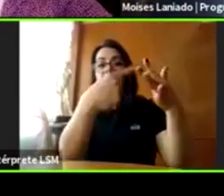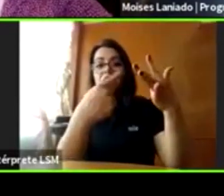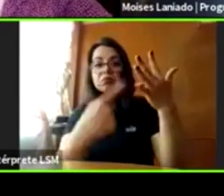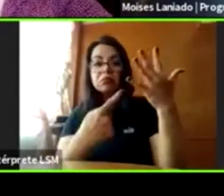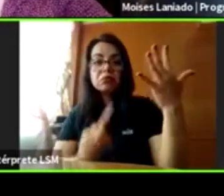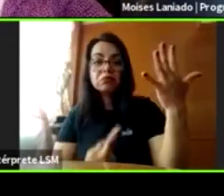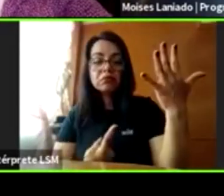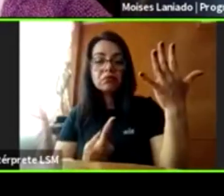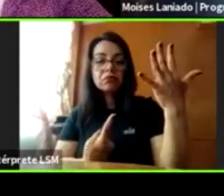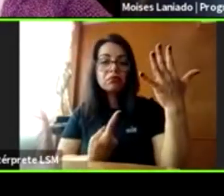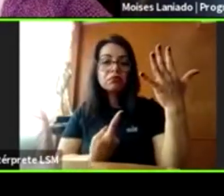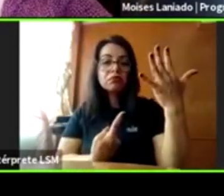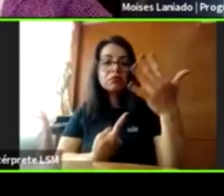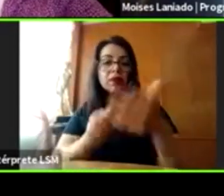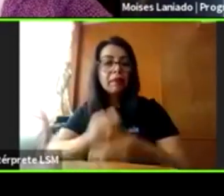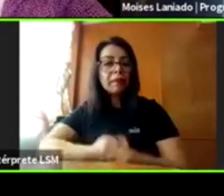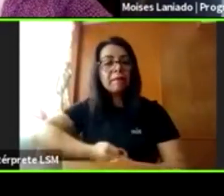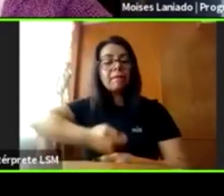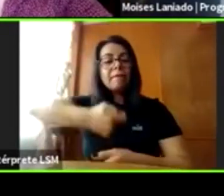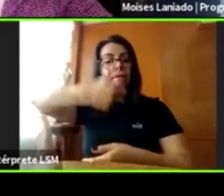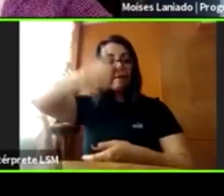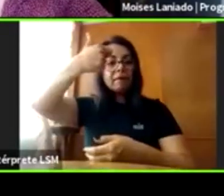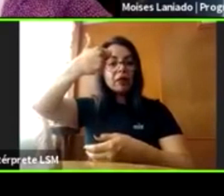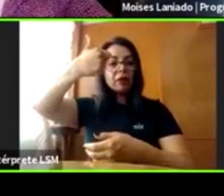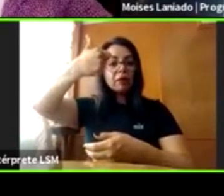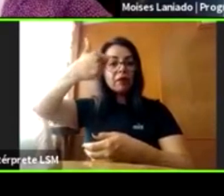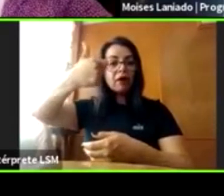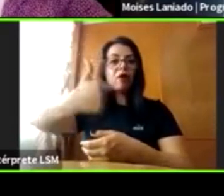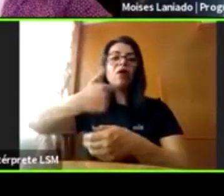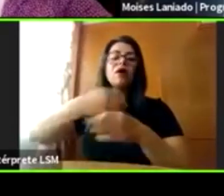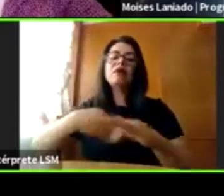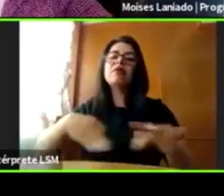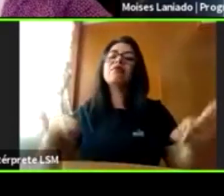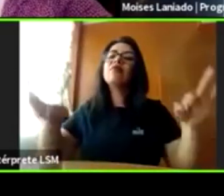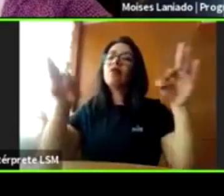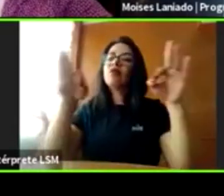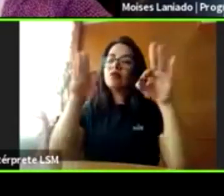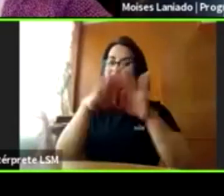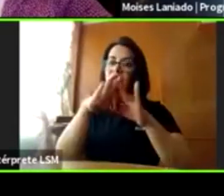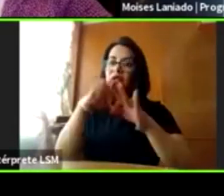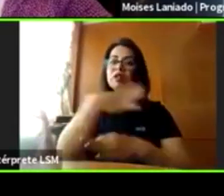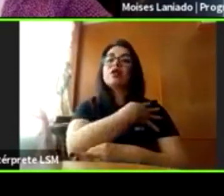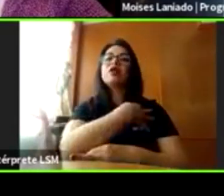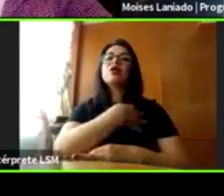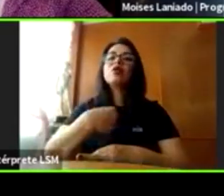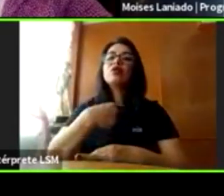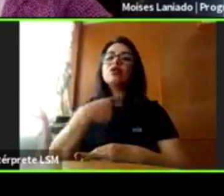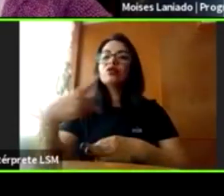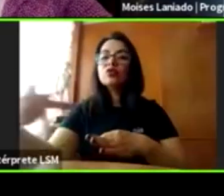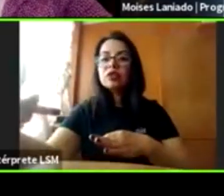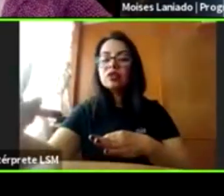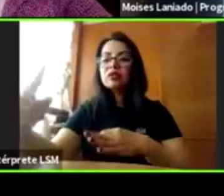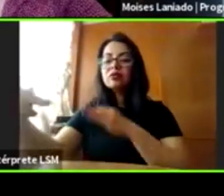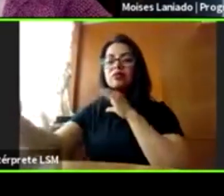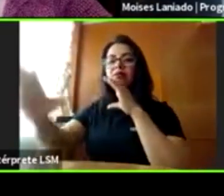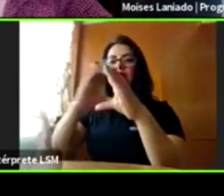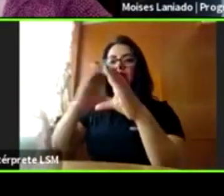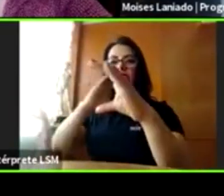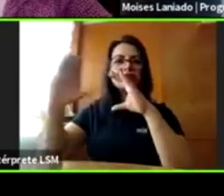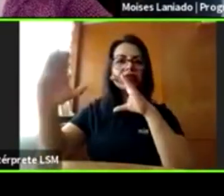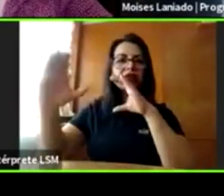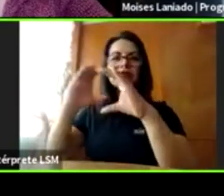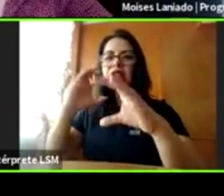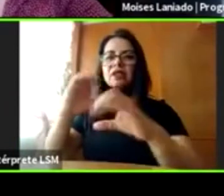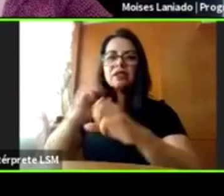tratamos es de que establezcan un canal de comunicación abierta con sus hijos, para que estos puedan también detectar